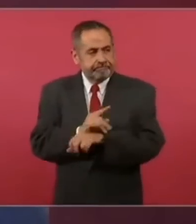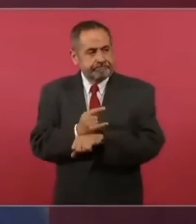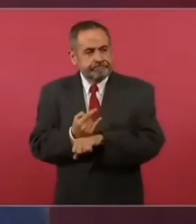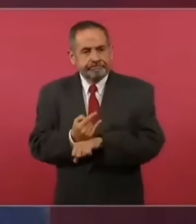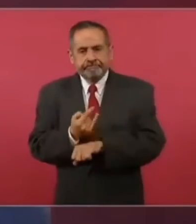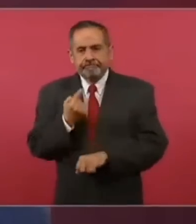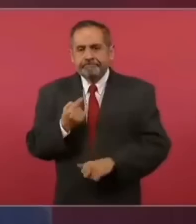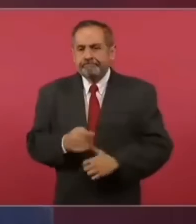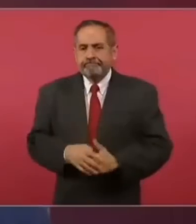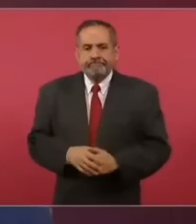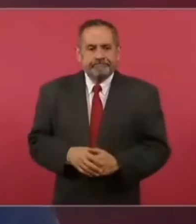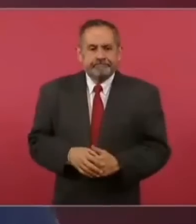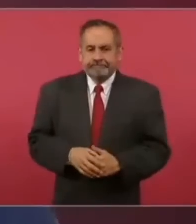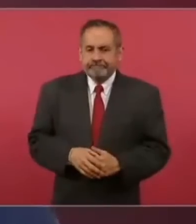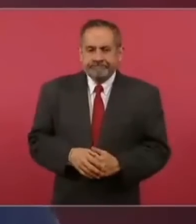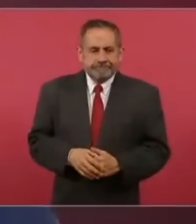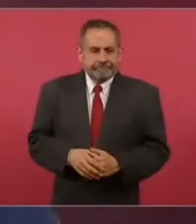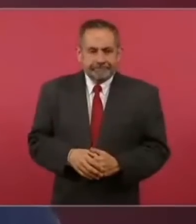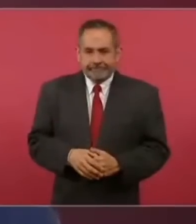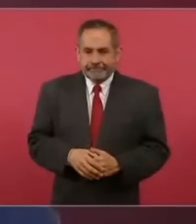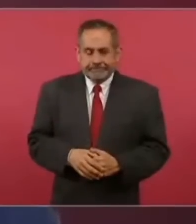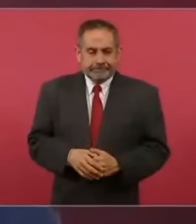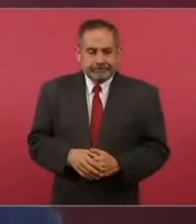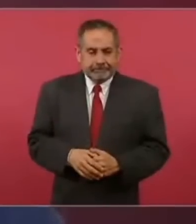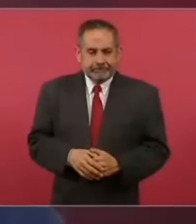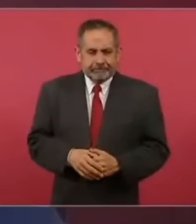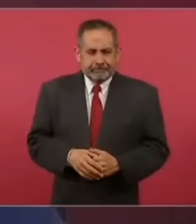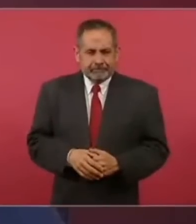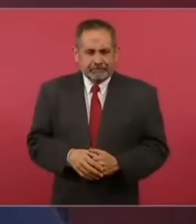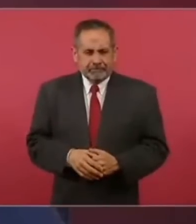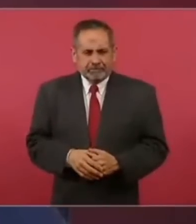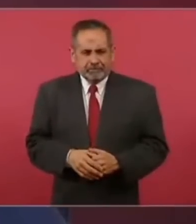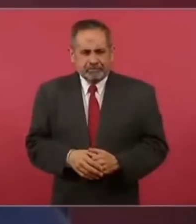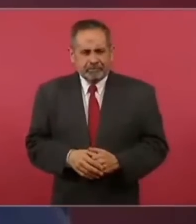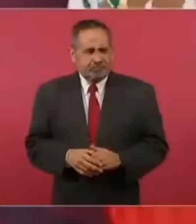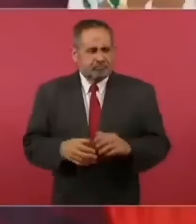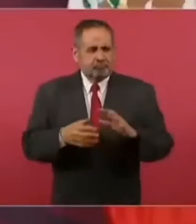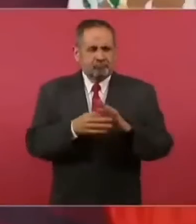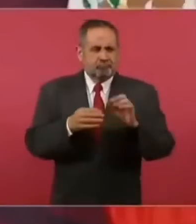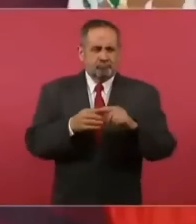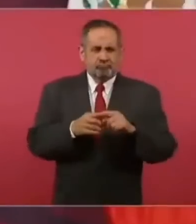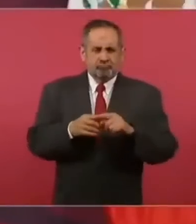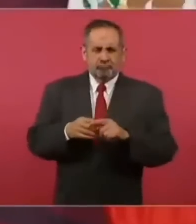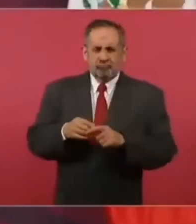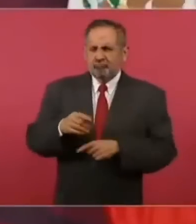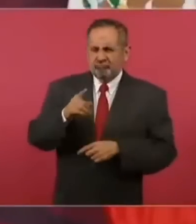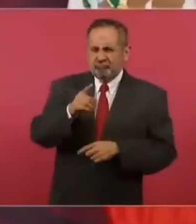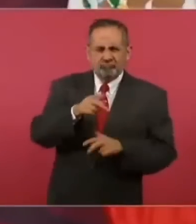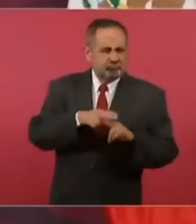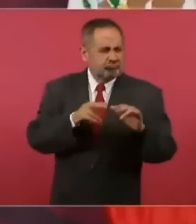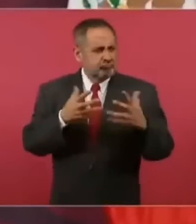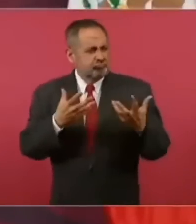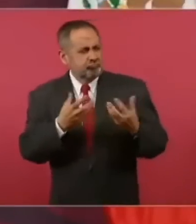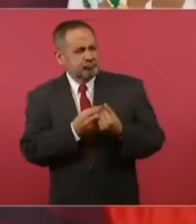y con salinita ni al baño